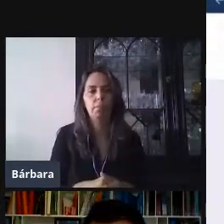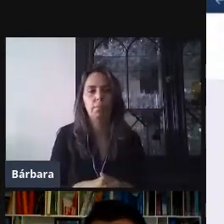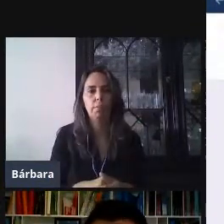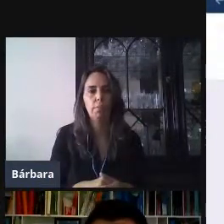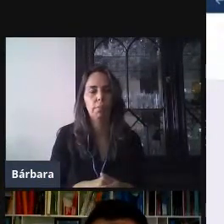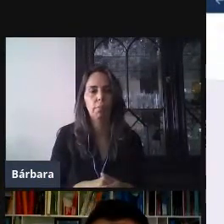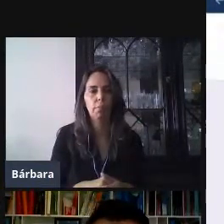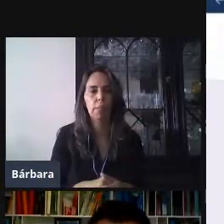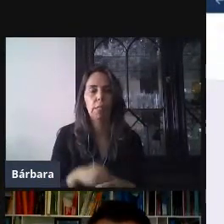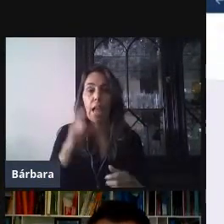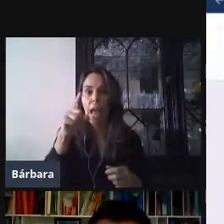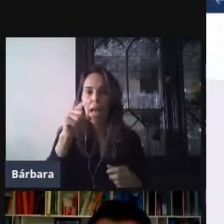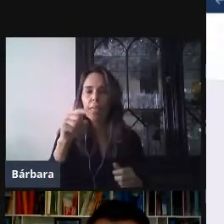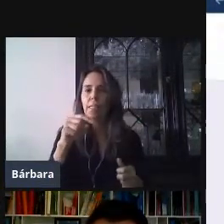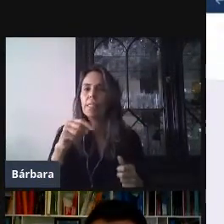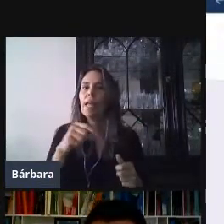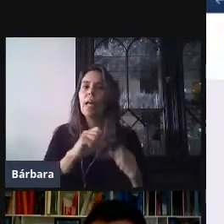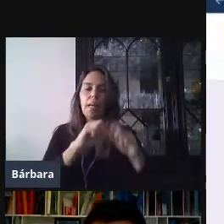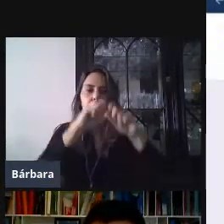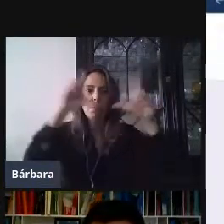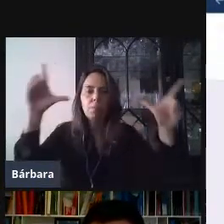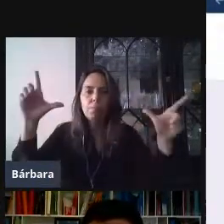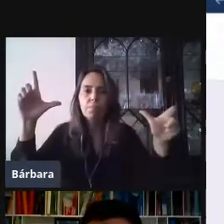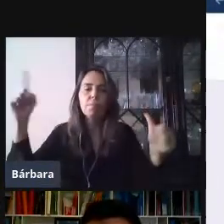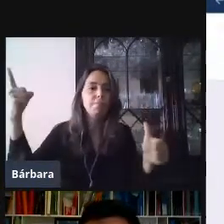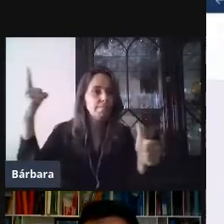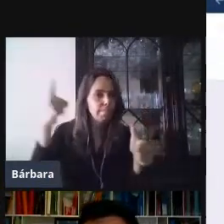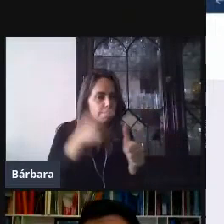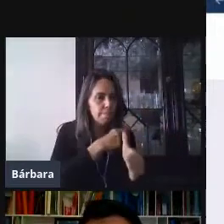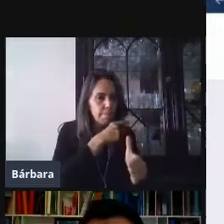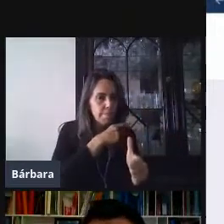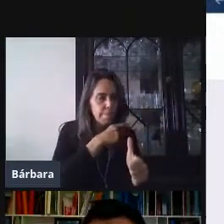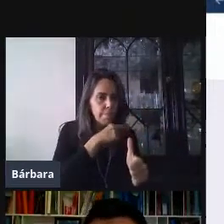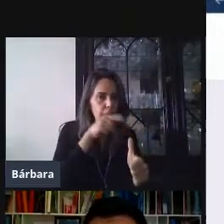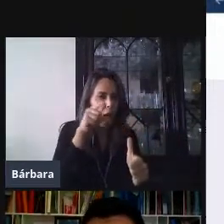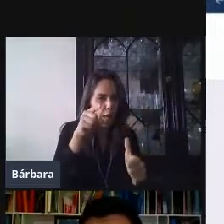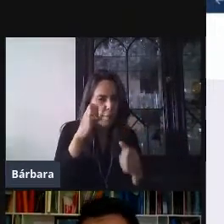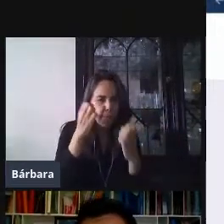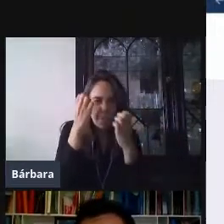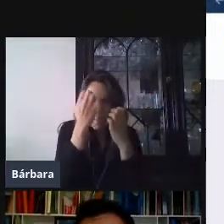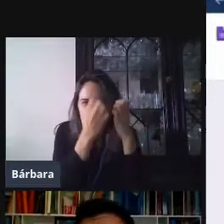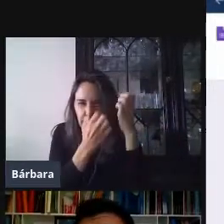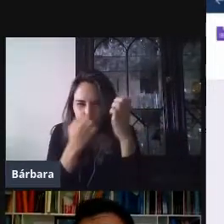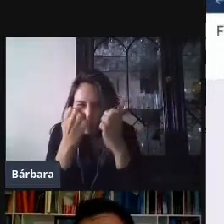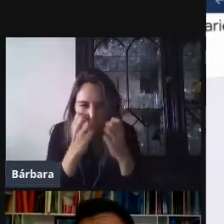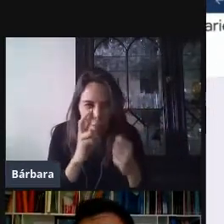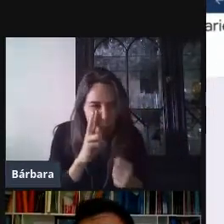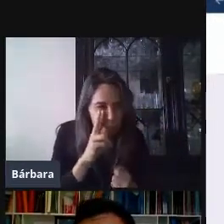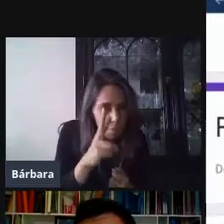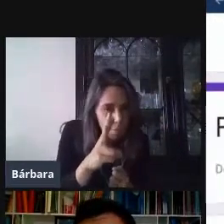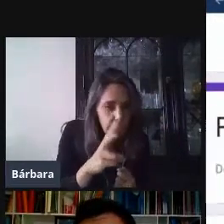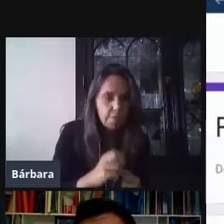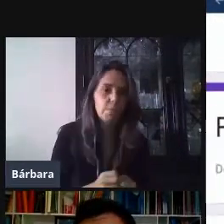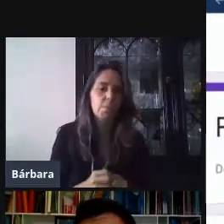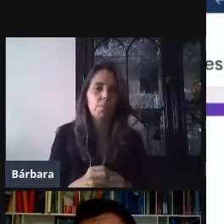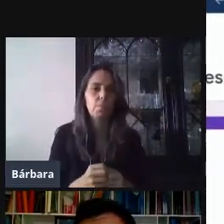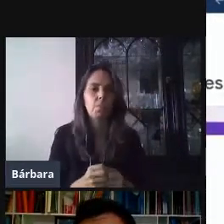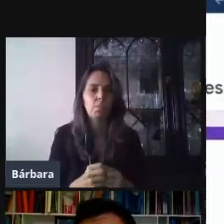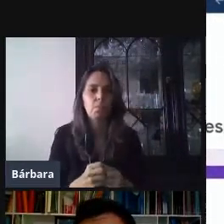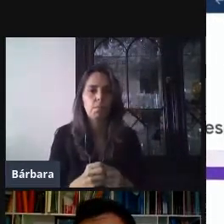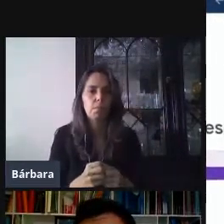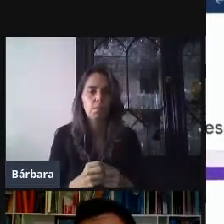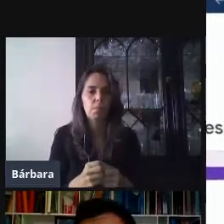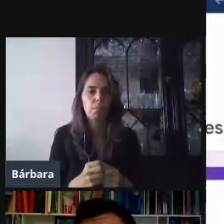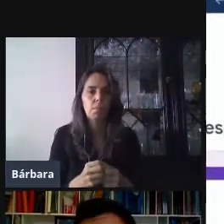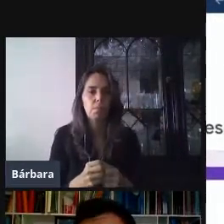Y esta es la pantalla principal que ya anteriormente habíamos visto. Bien, entonces, ahora la vamos a analizar. ¿Sale? Voy a agregar, voy